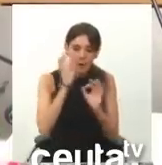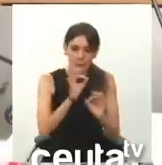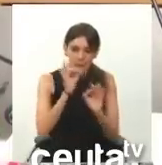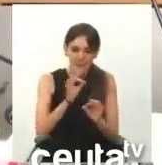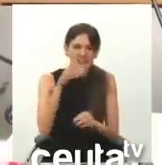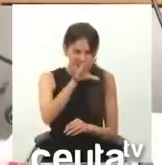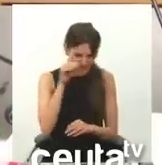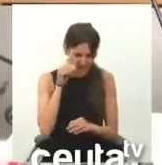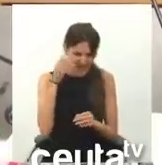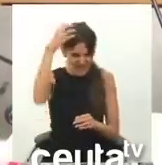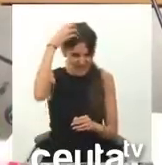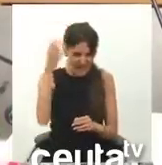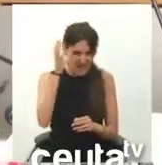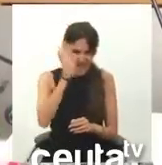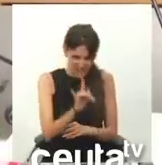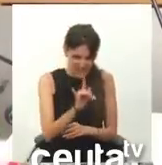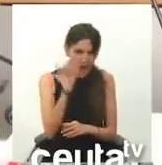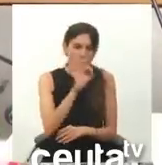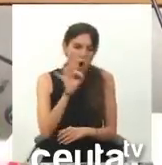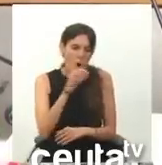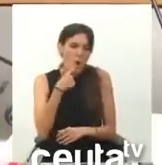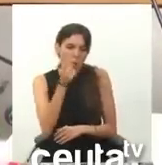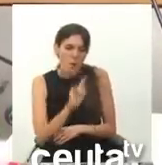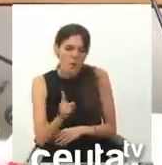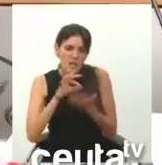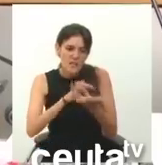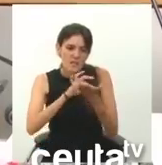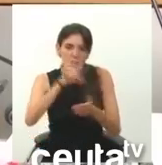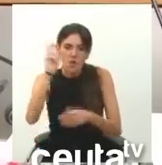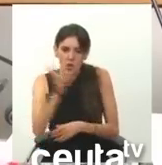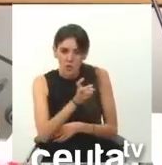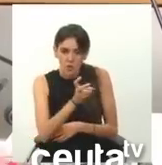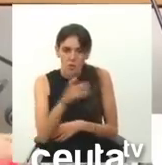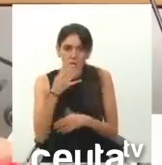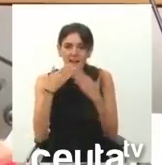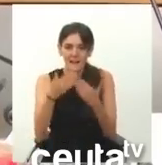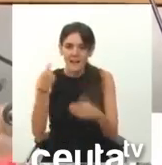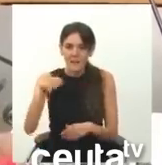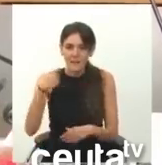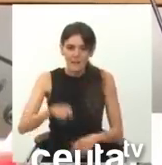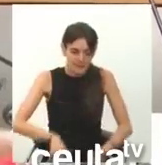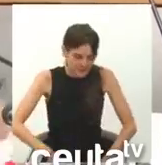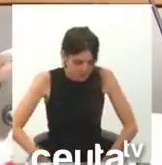¿Le vale ese rey? ¿O está usted al servicio de otro? Muchas gracias, presidente.